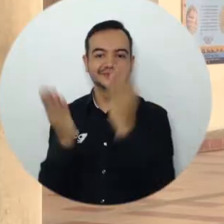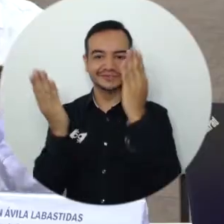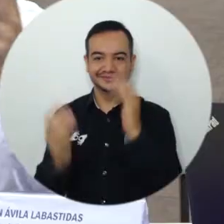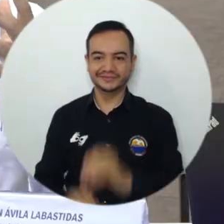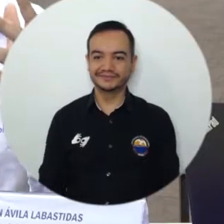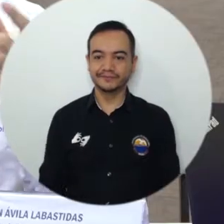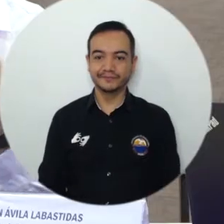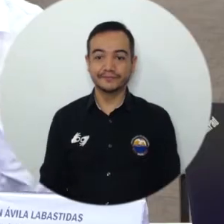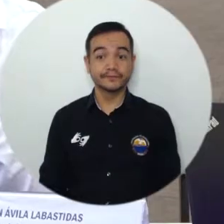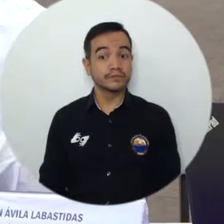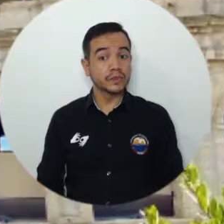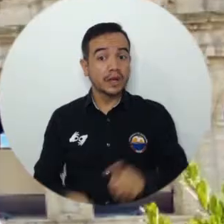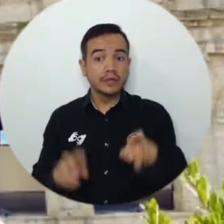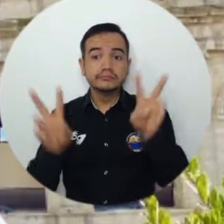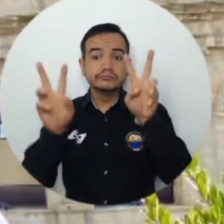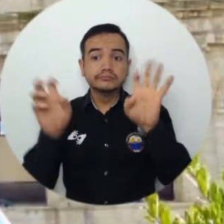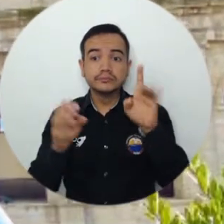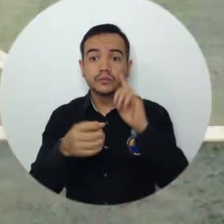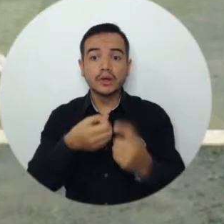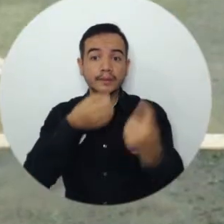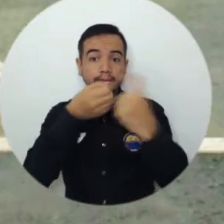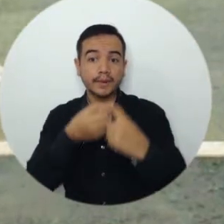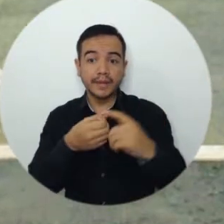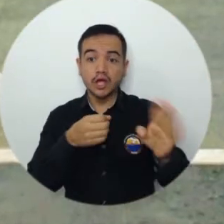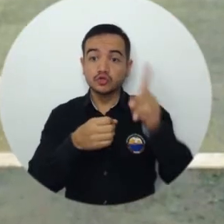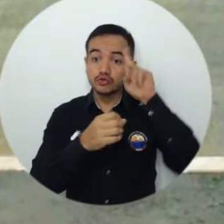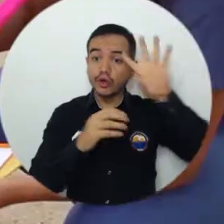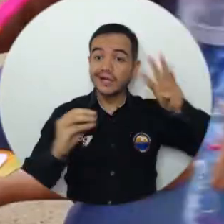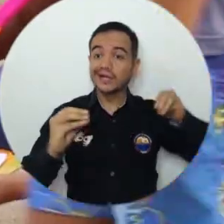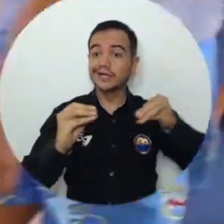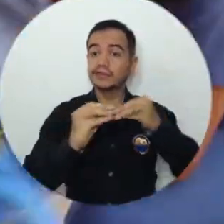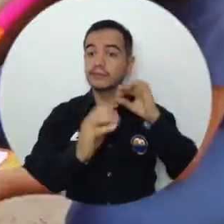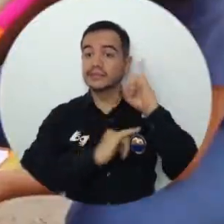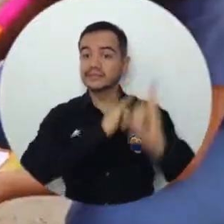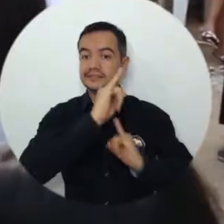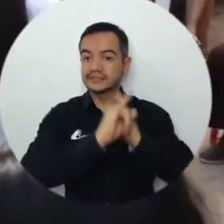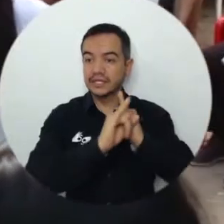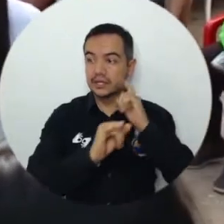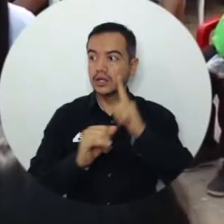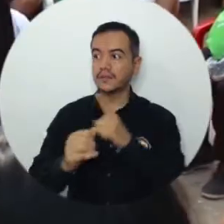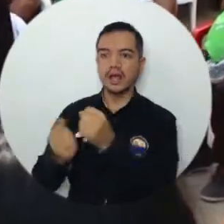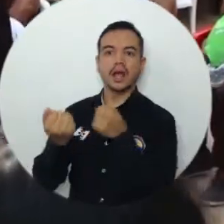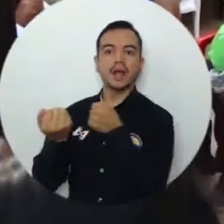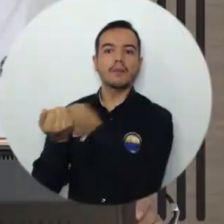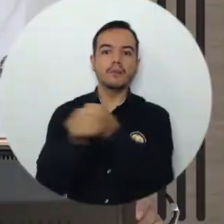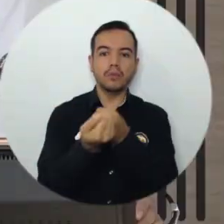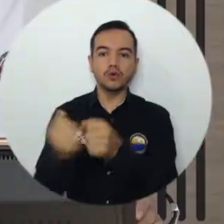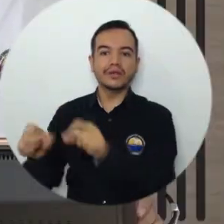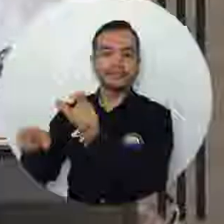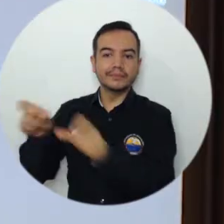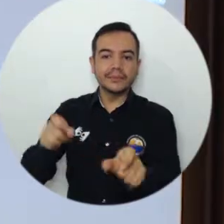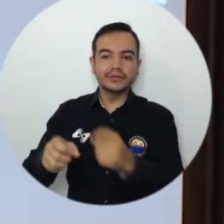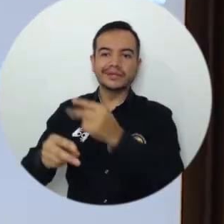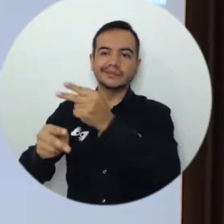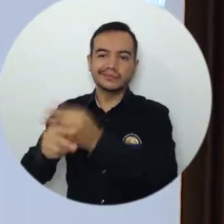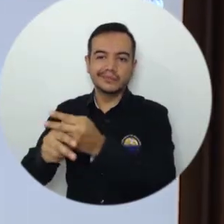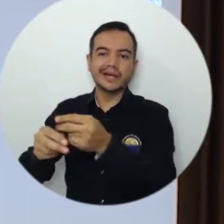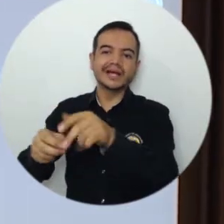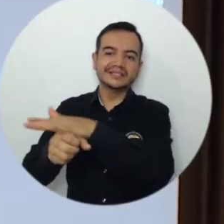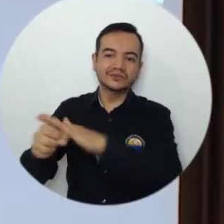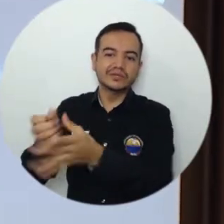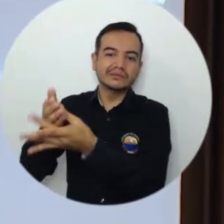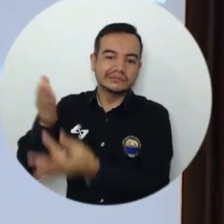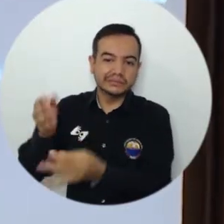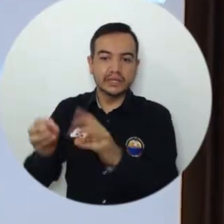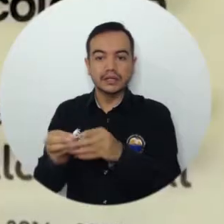profesional. Con aspectos como la suscripción de convenios internacionales, la atención a población vulnerable, el posicionamiento de sus egresados, su planta